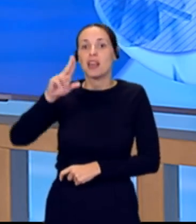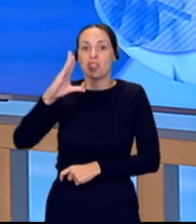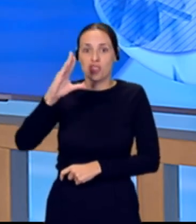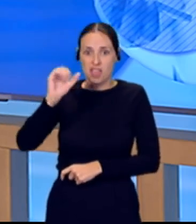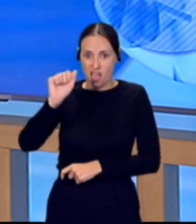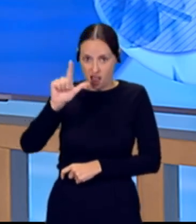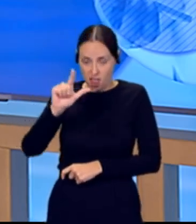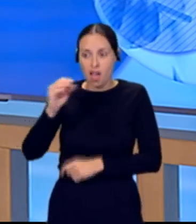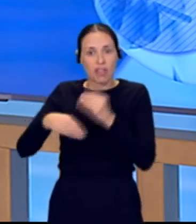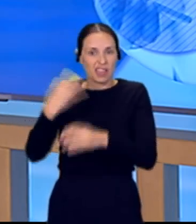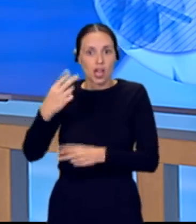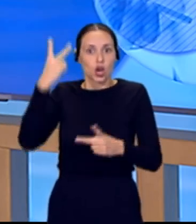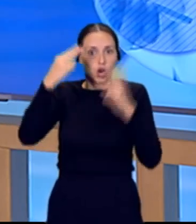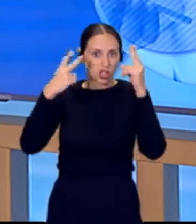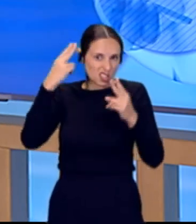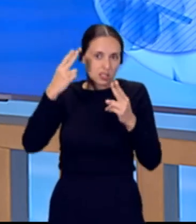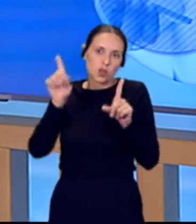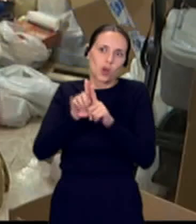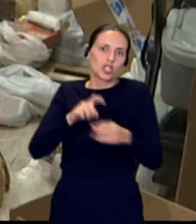muchas donaciones. María Asensio.